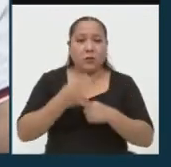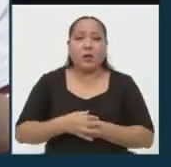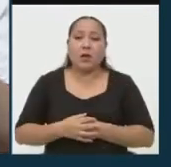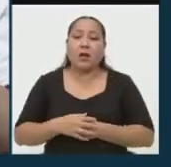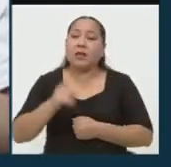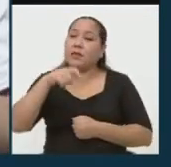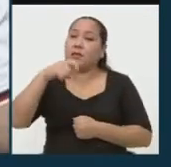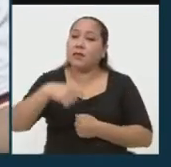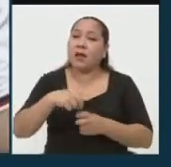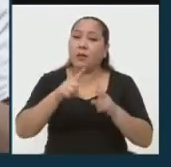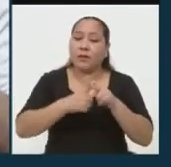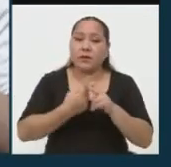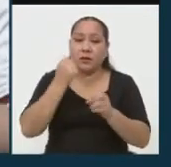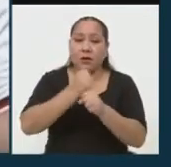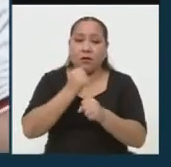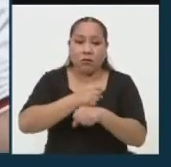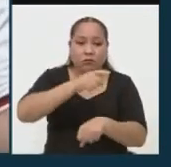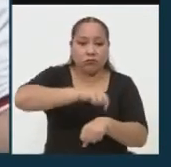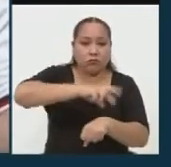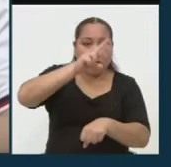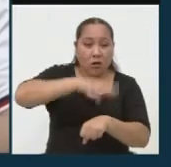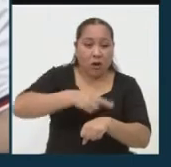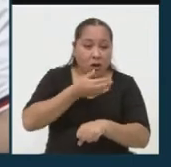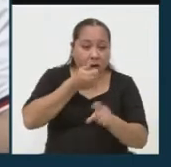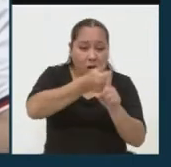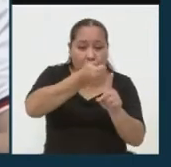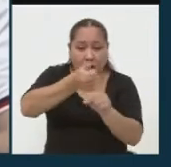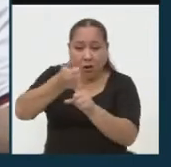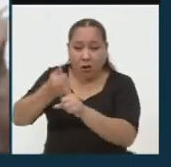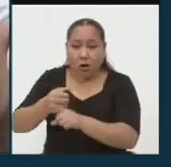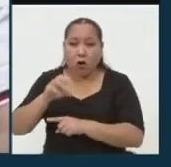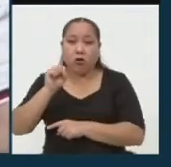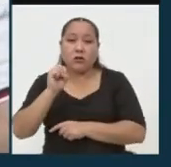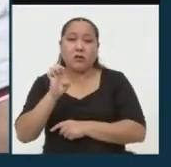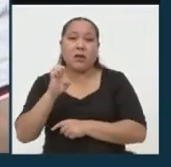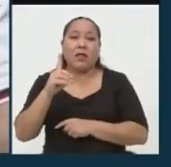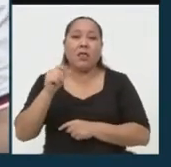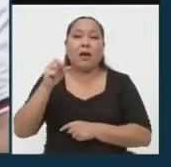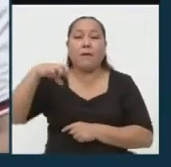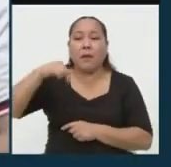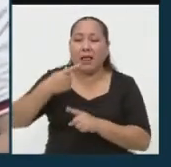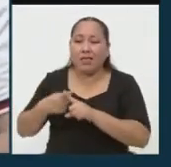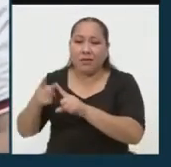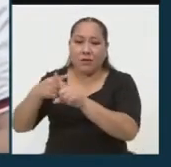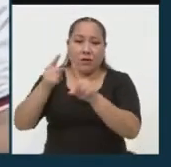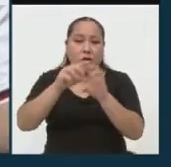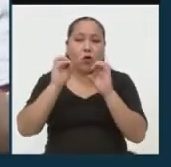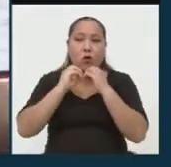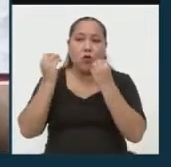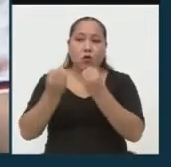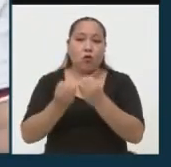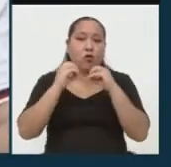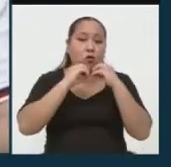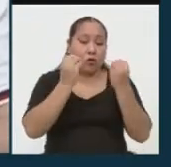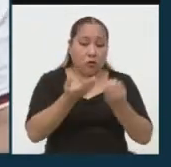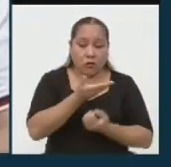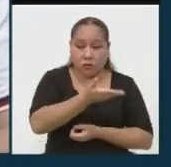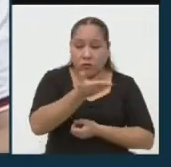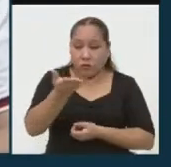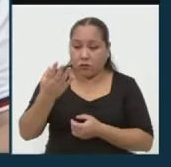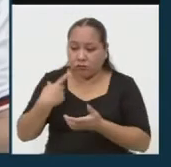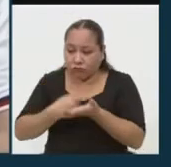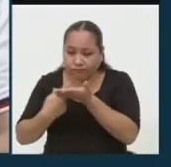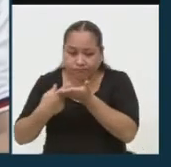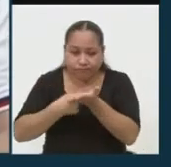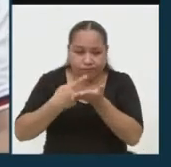a trabajar con los gobiernos locales, gobiernos regionales, CEAPAL y las instituciones que lo ameriten.